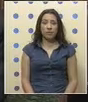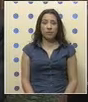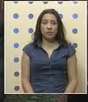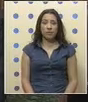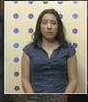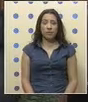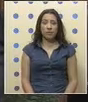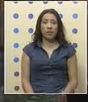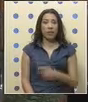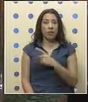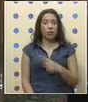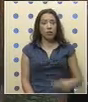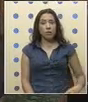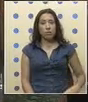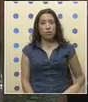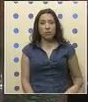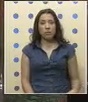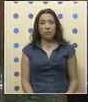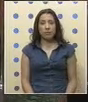Diputado Don Osvaldo Andrade.